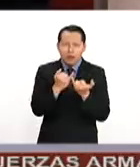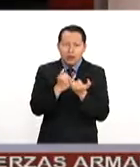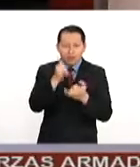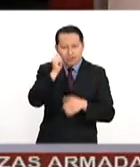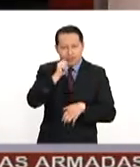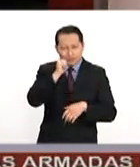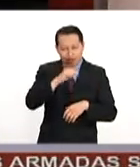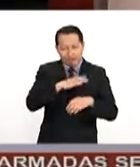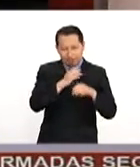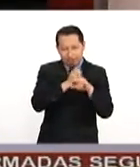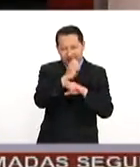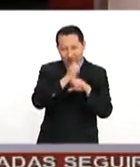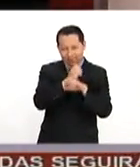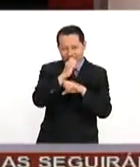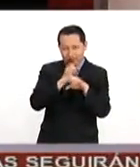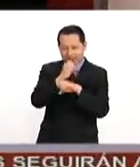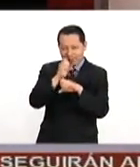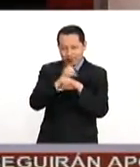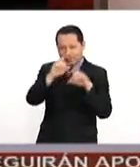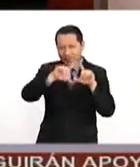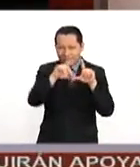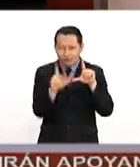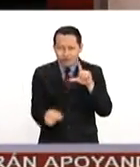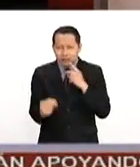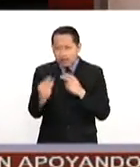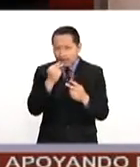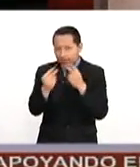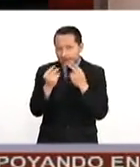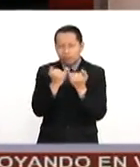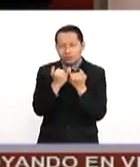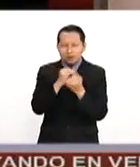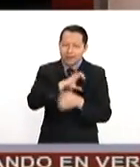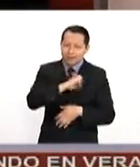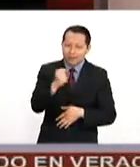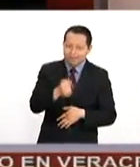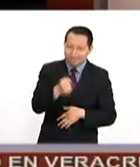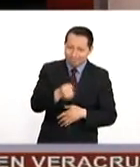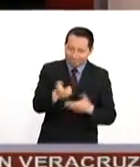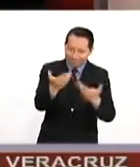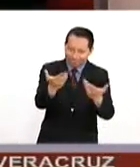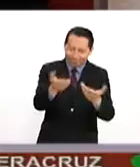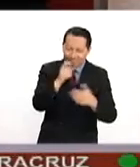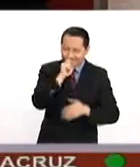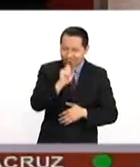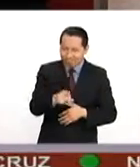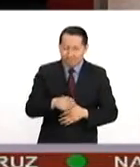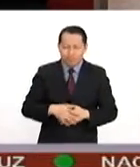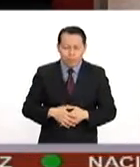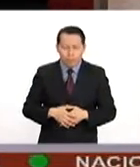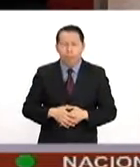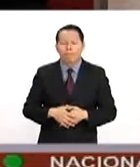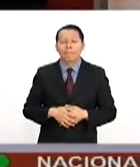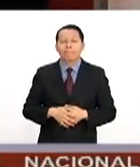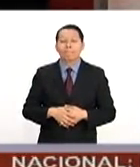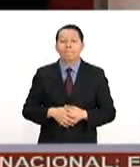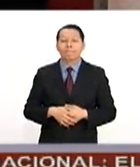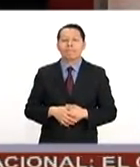como siempre, un saludo también muy afectuoso a quienes nos están viendo en el interior de la República Mexicana.